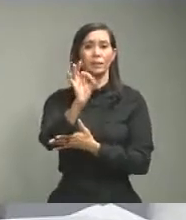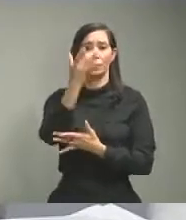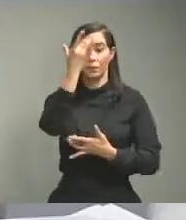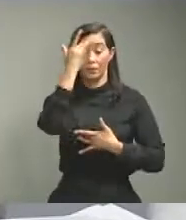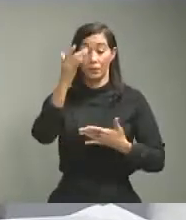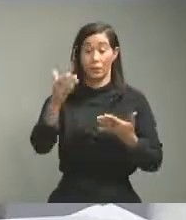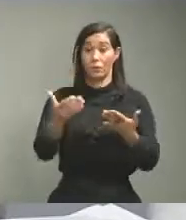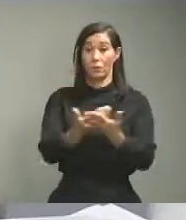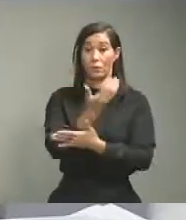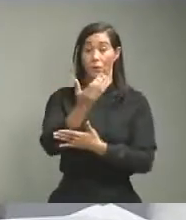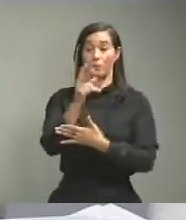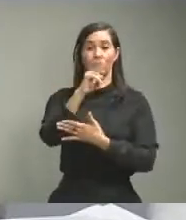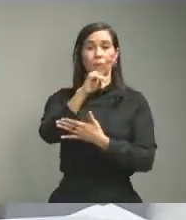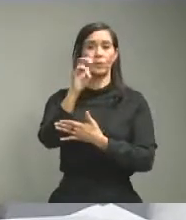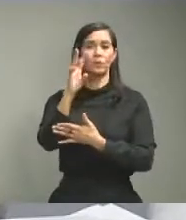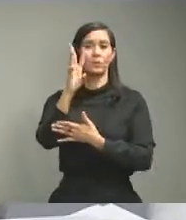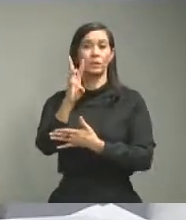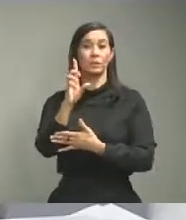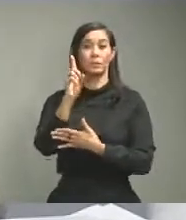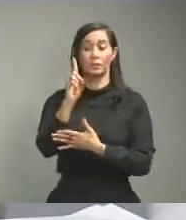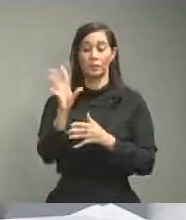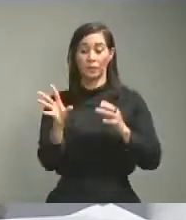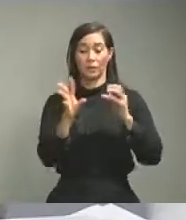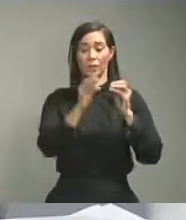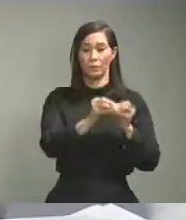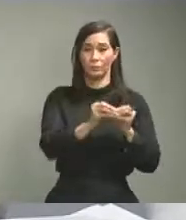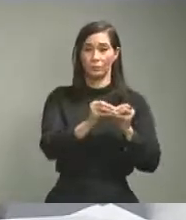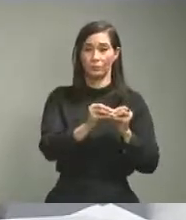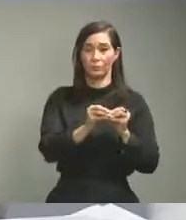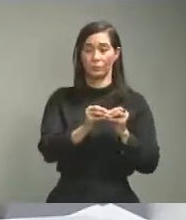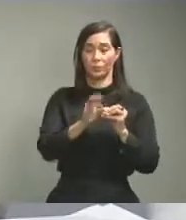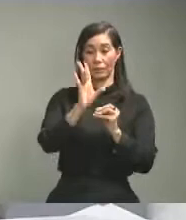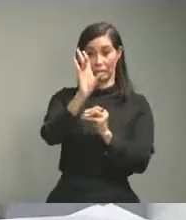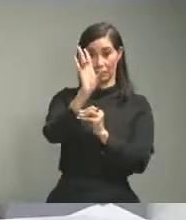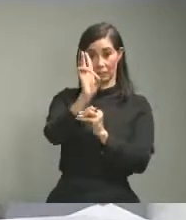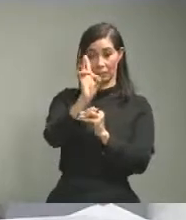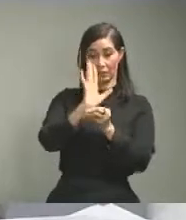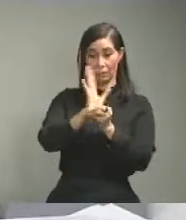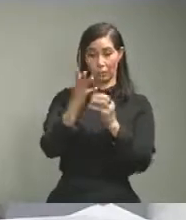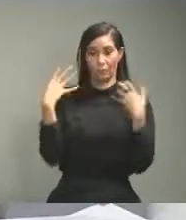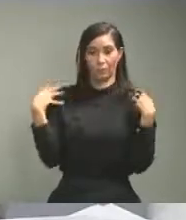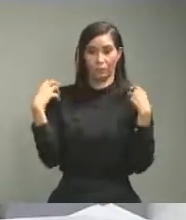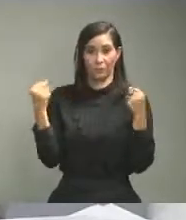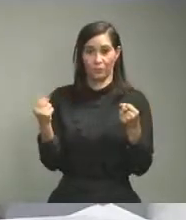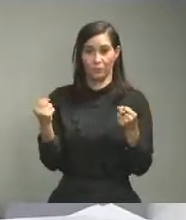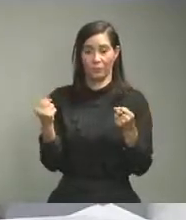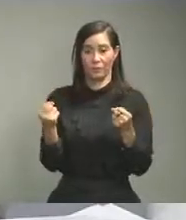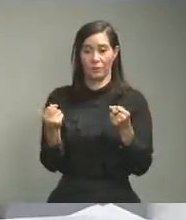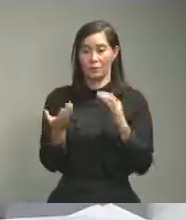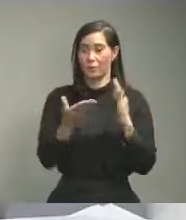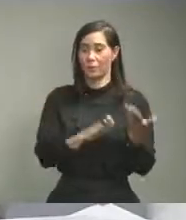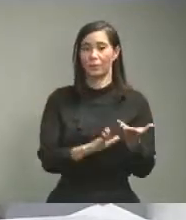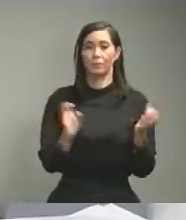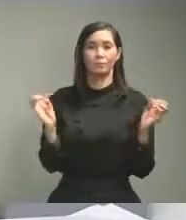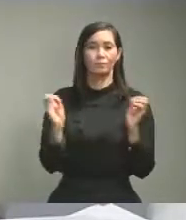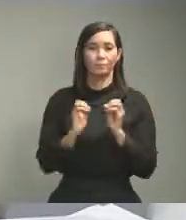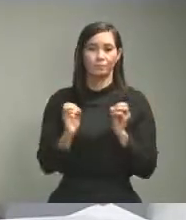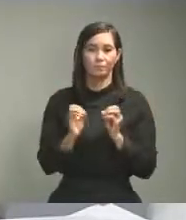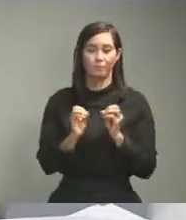39 casos 261 acumulados 7 recuperados 0 fallecimientos